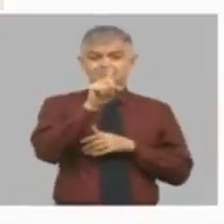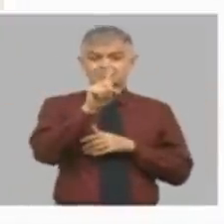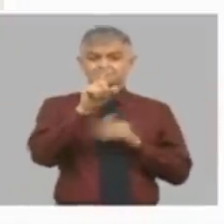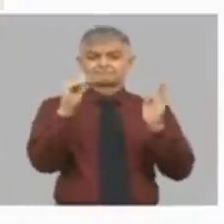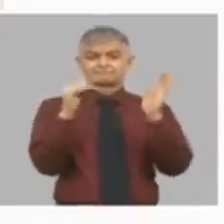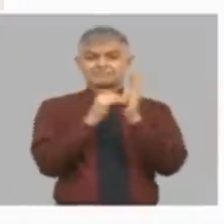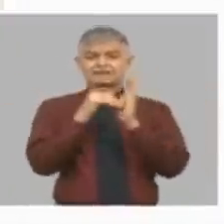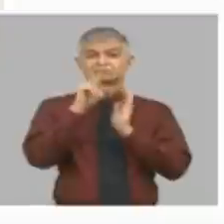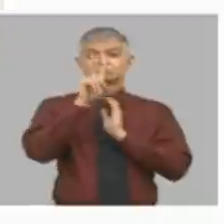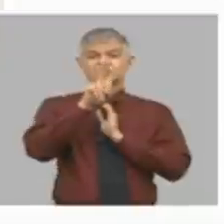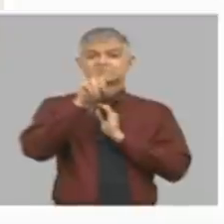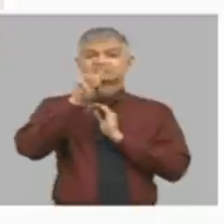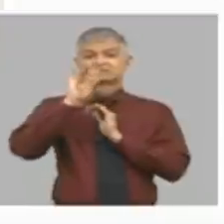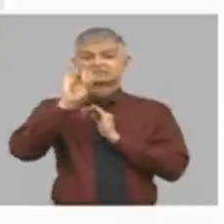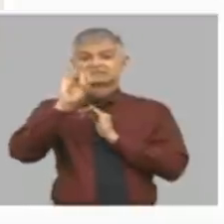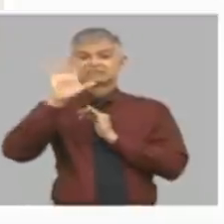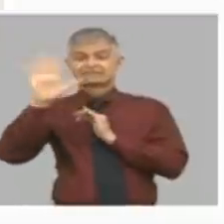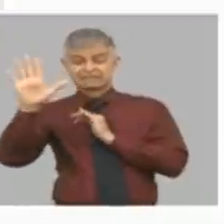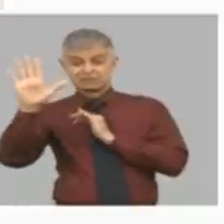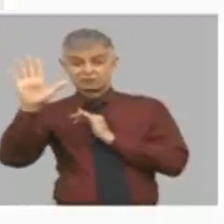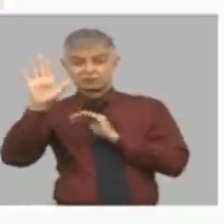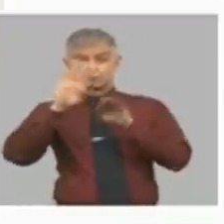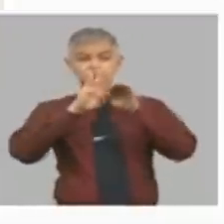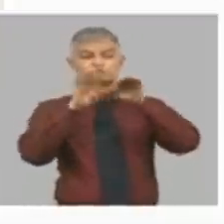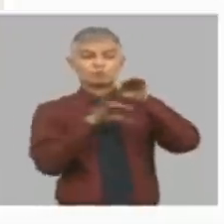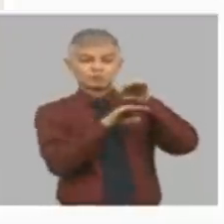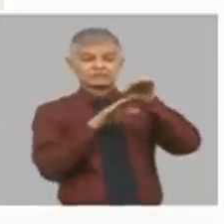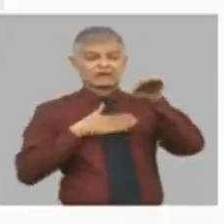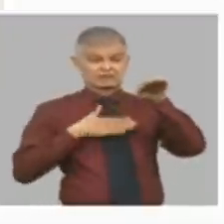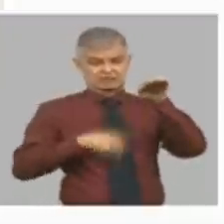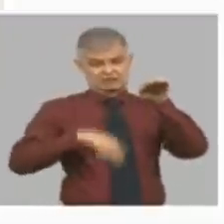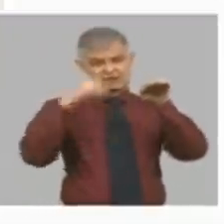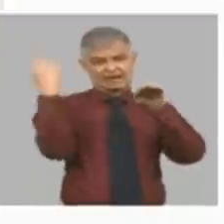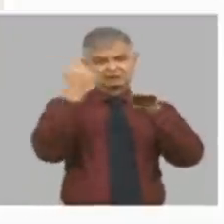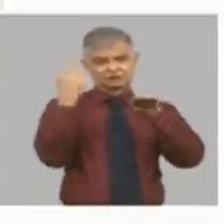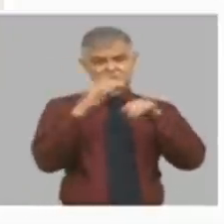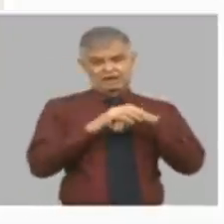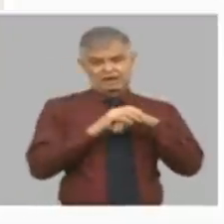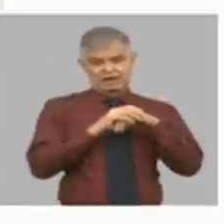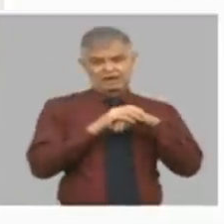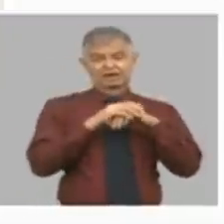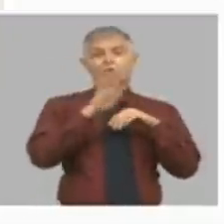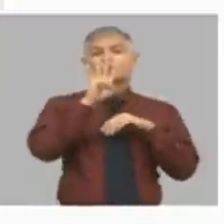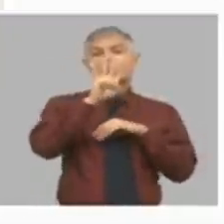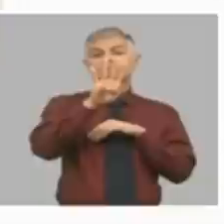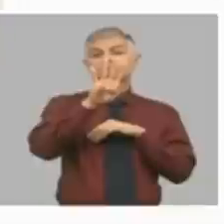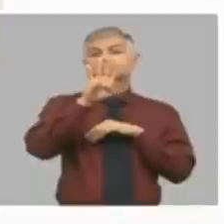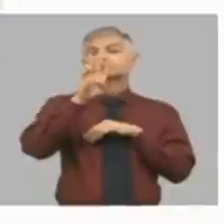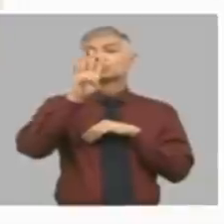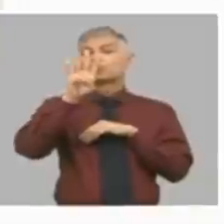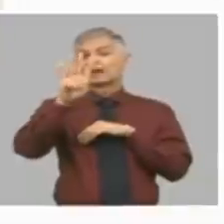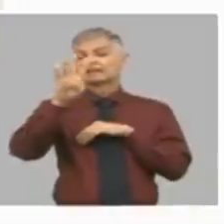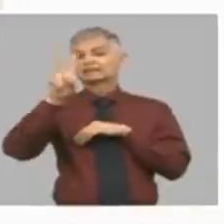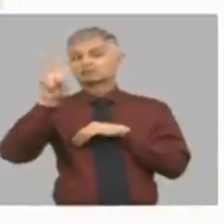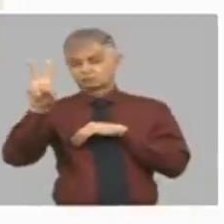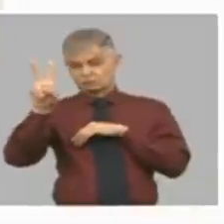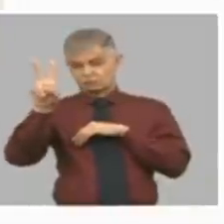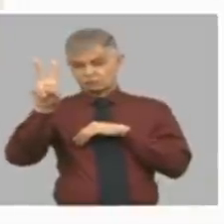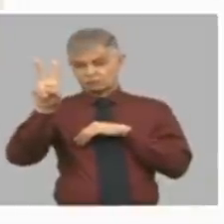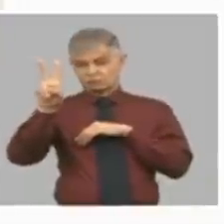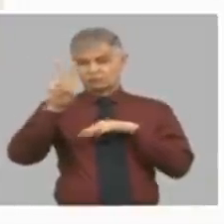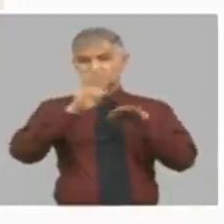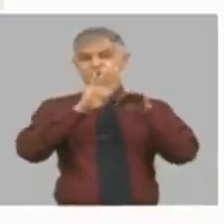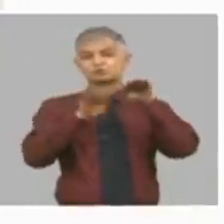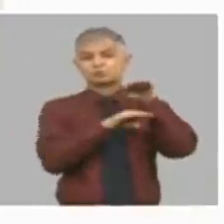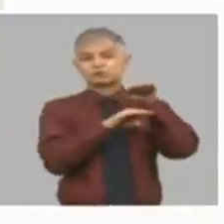1275 de subordinación nacional y 442 de